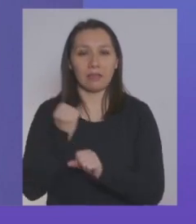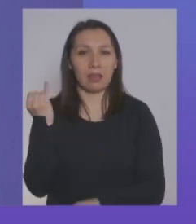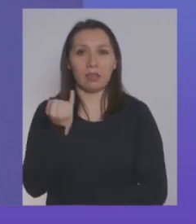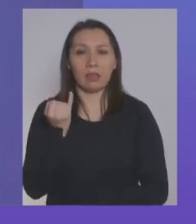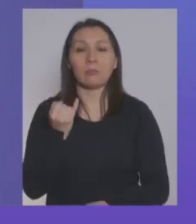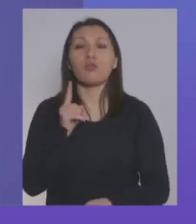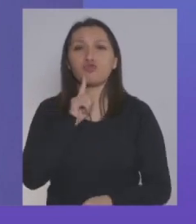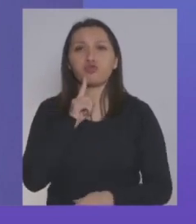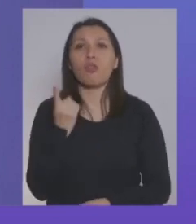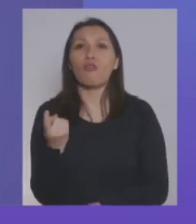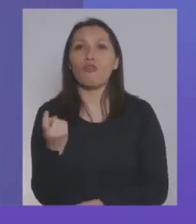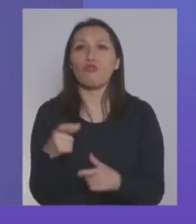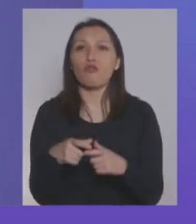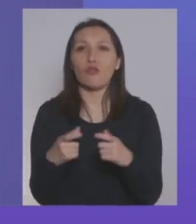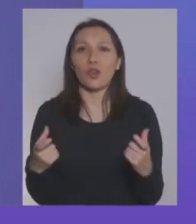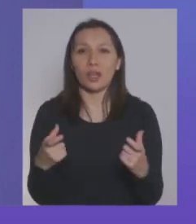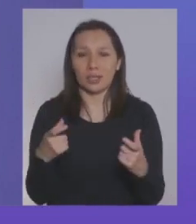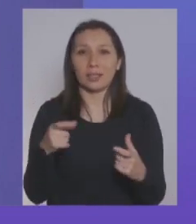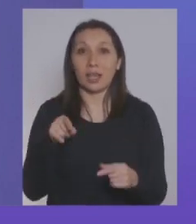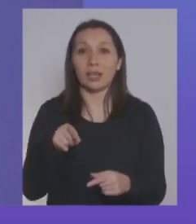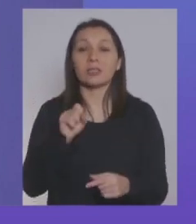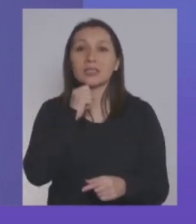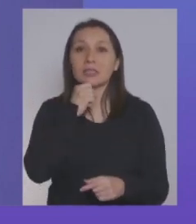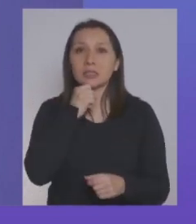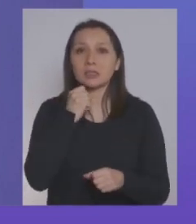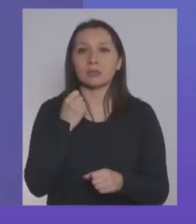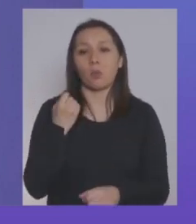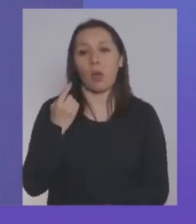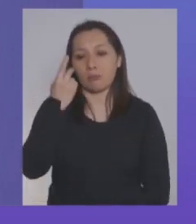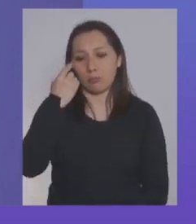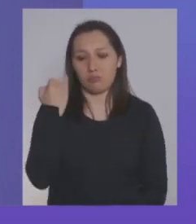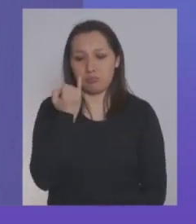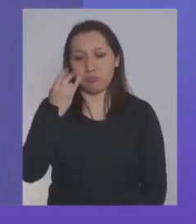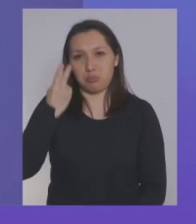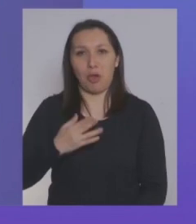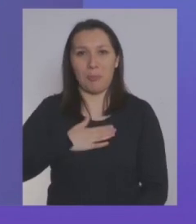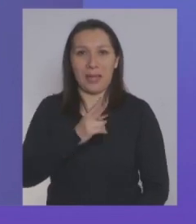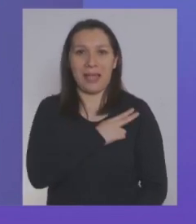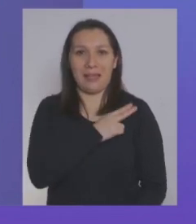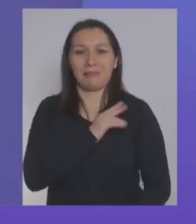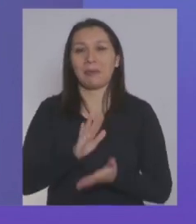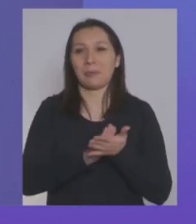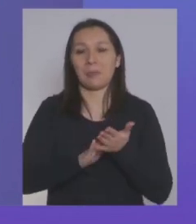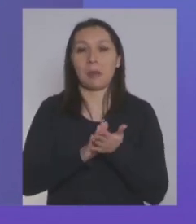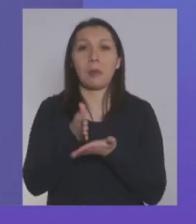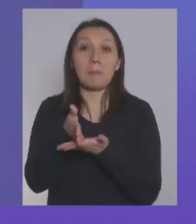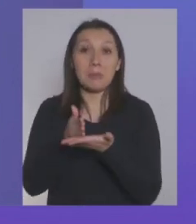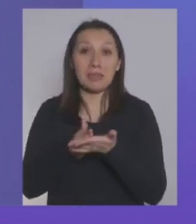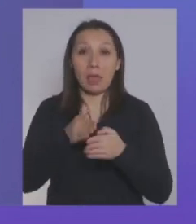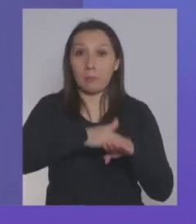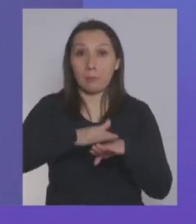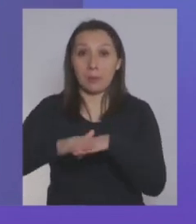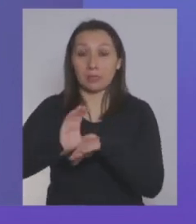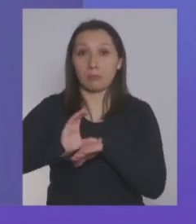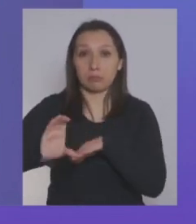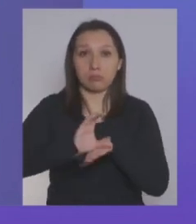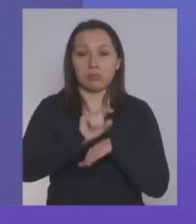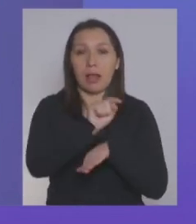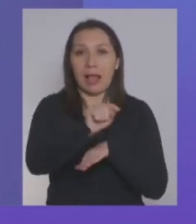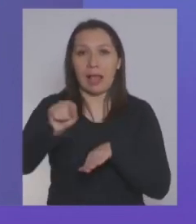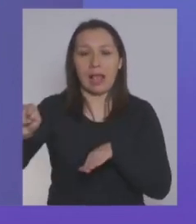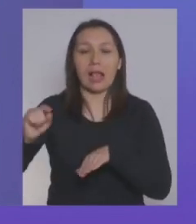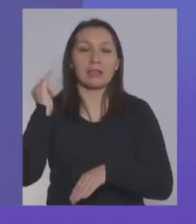independientes con boleta de honorario, ¿cierto? Que son autoempleados, por así decirlo. Aproximadamente la mitad de estos préstamos han ido a ese